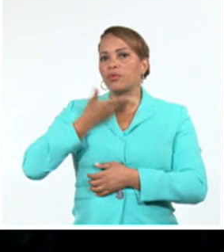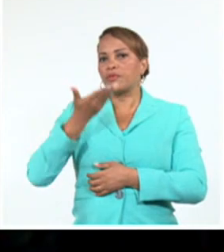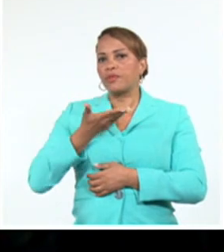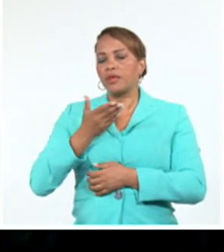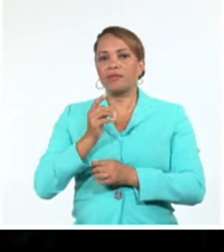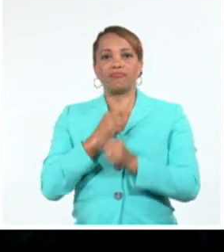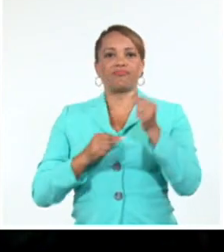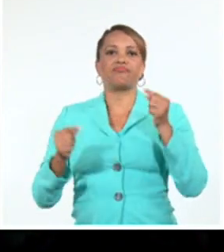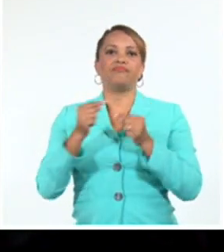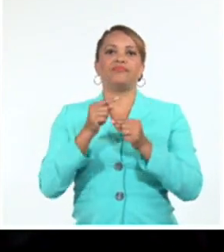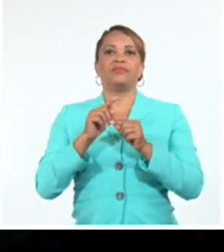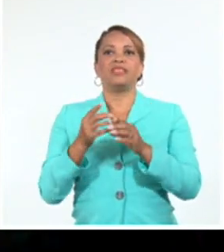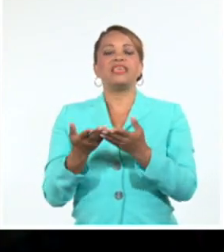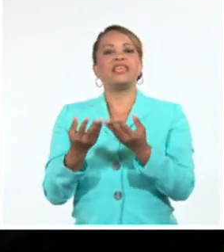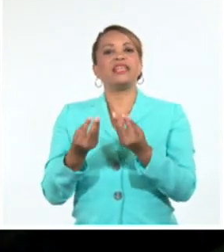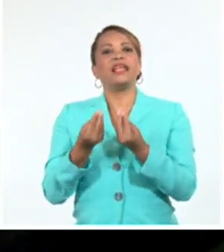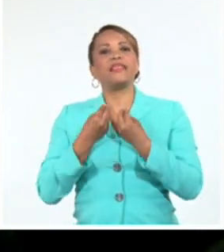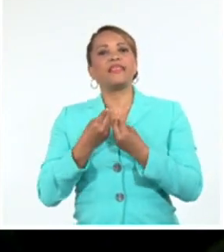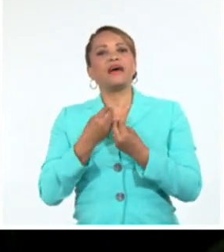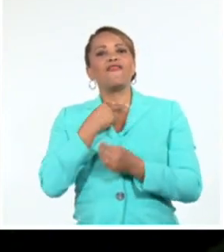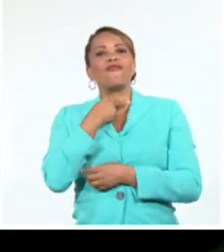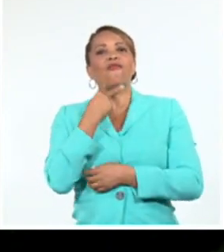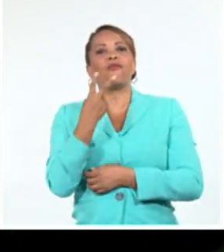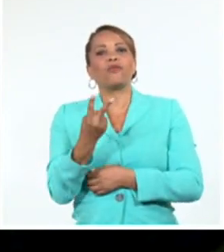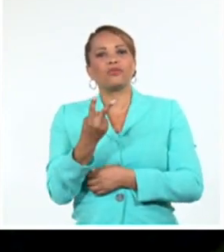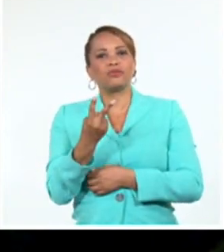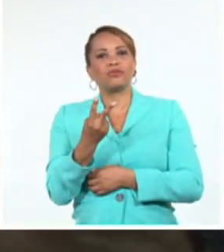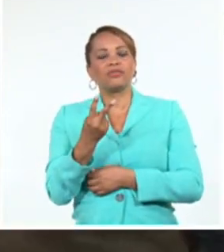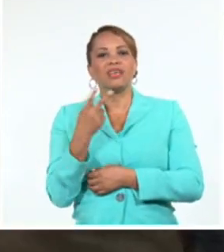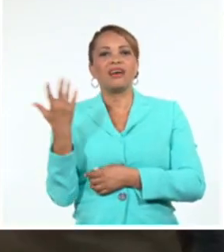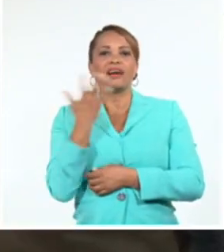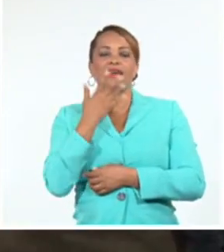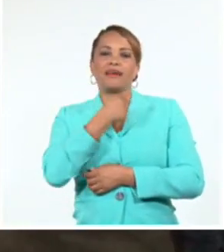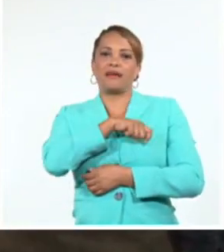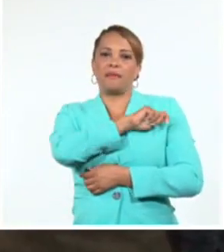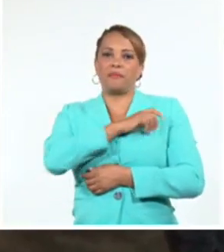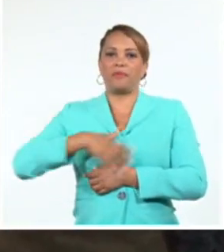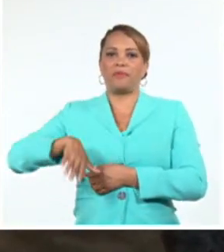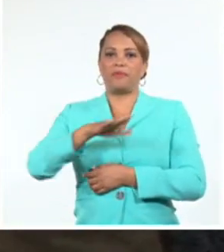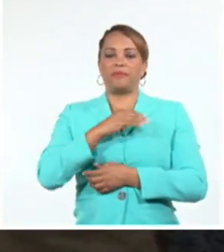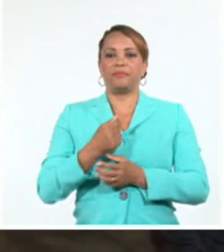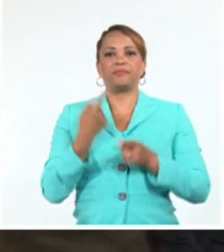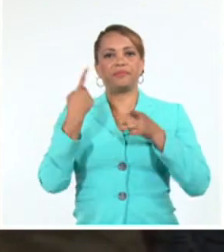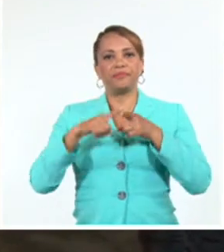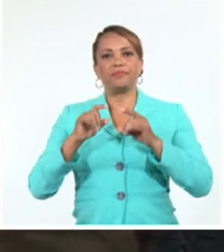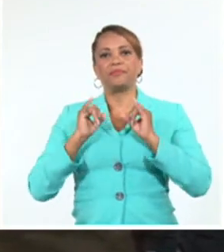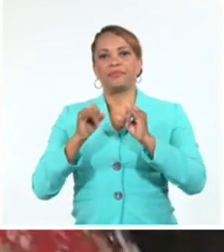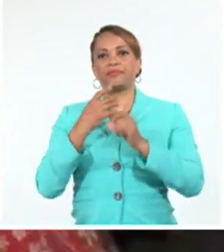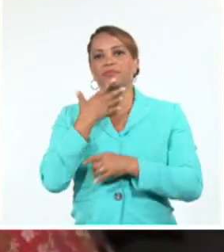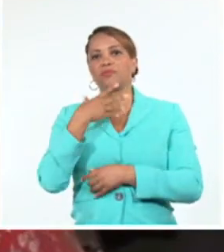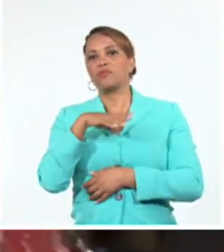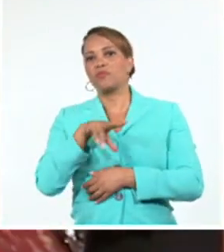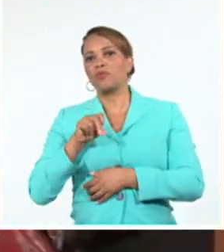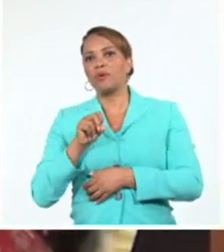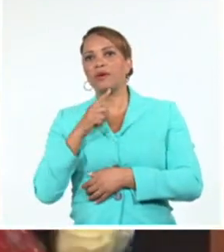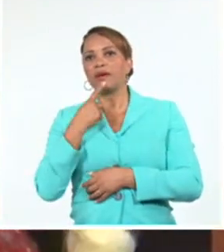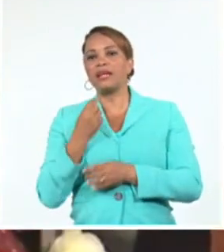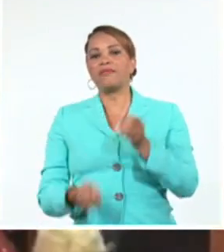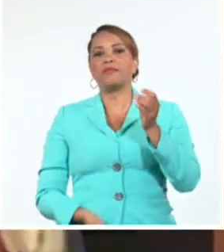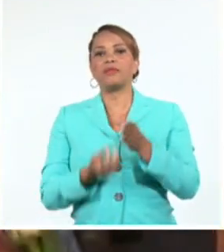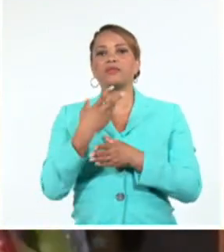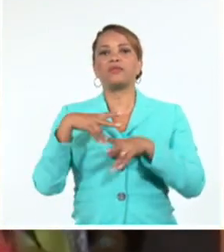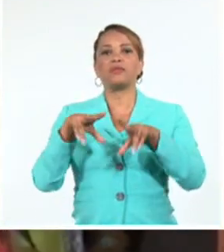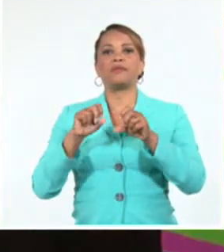que le da voz, le da una voz a nuestro pueblo. Otra de las buenas noticias la trajo la Fundación del Nuevo Cine